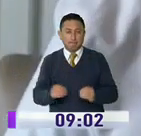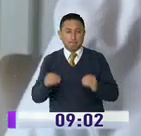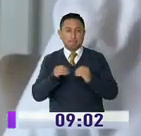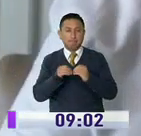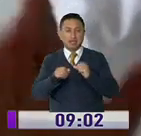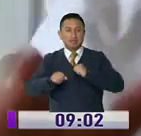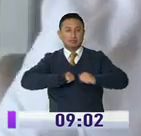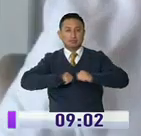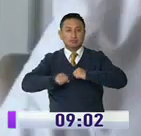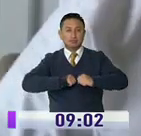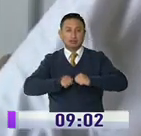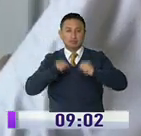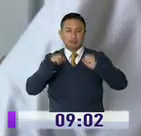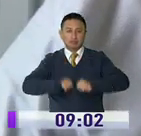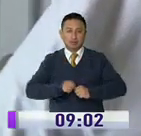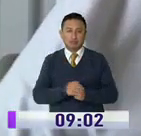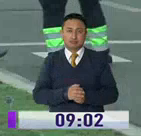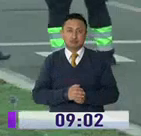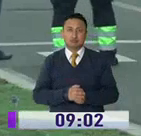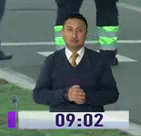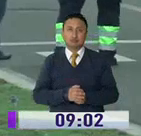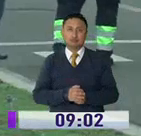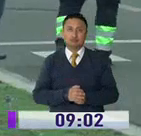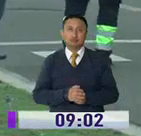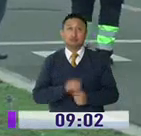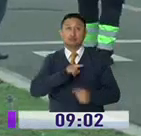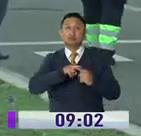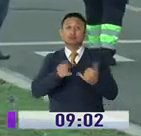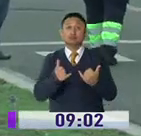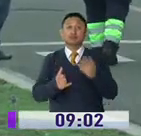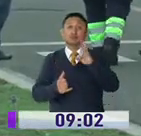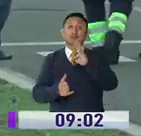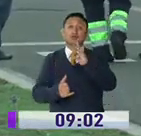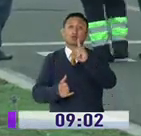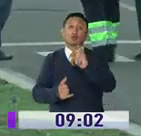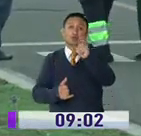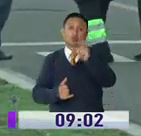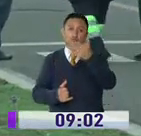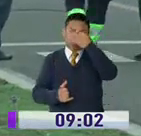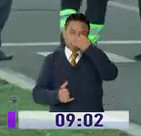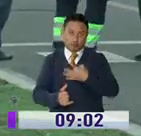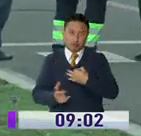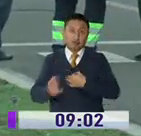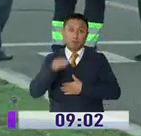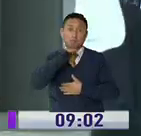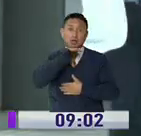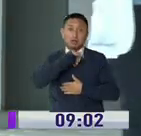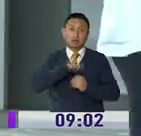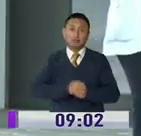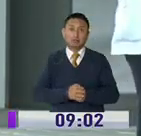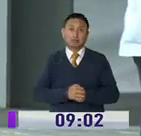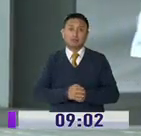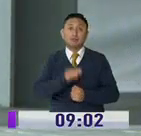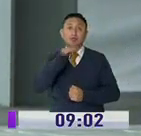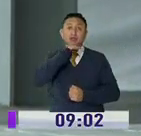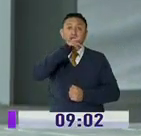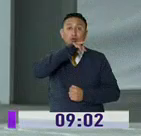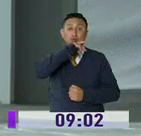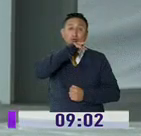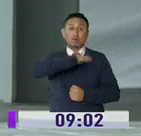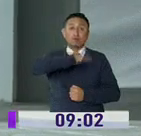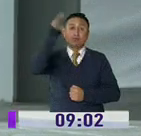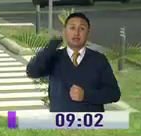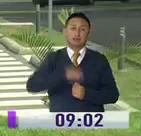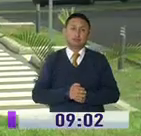capacidad hospitalaria para hacerle frente a la emergencia. Hasta ahora, 61 casos están confirmados en Manaví. Manta y Porto Viejo lideran esta